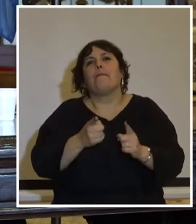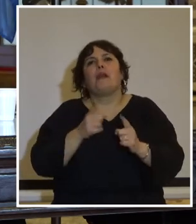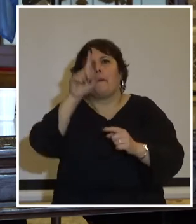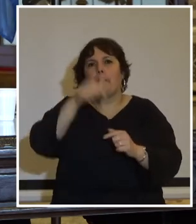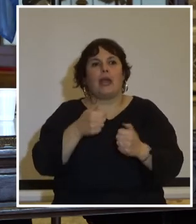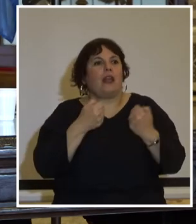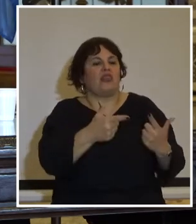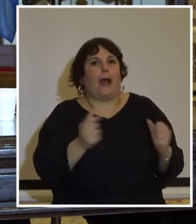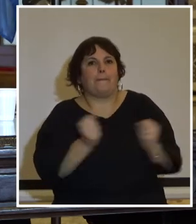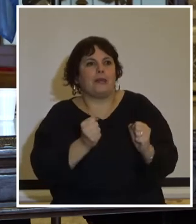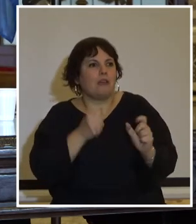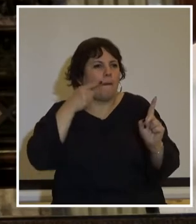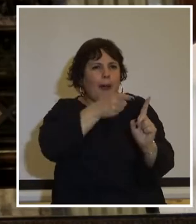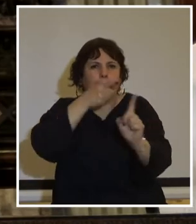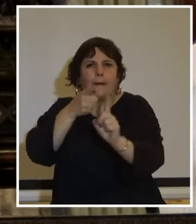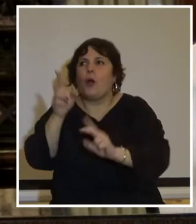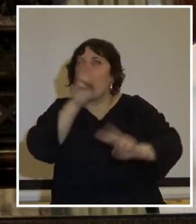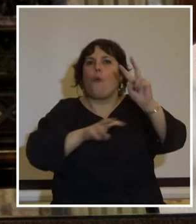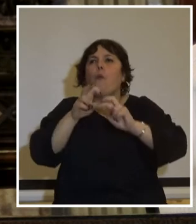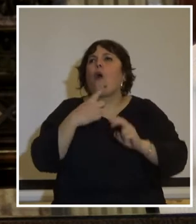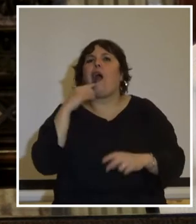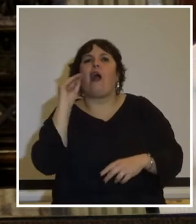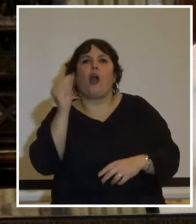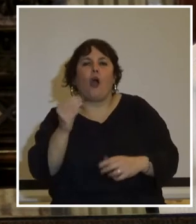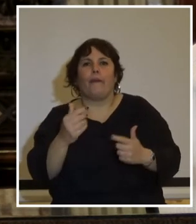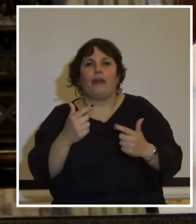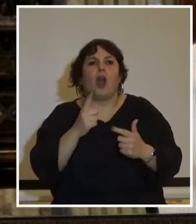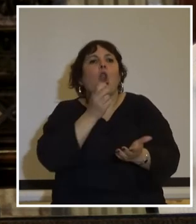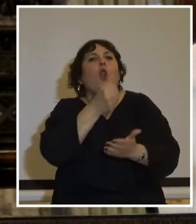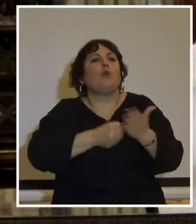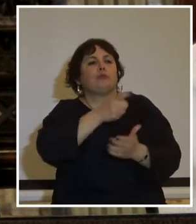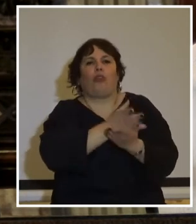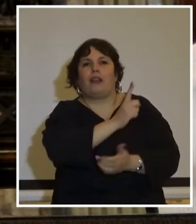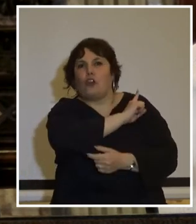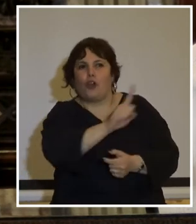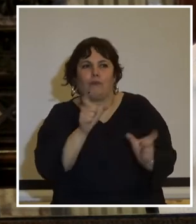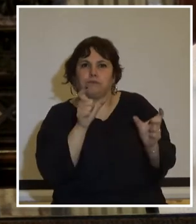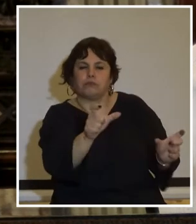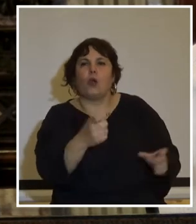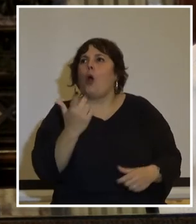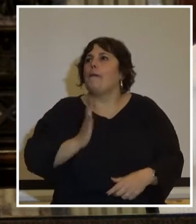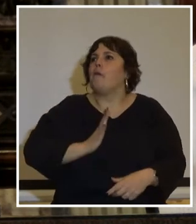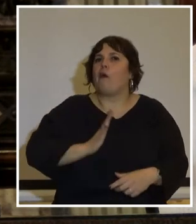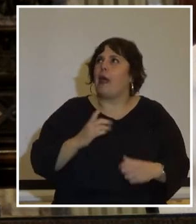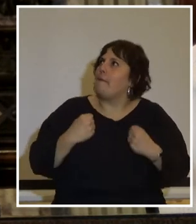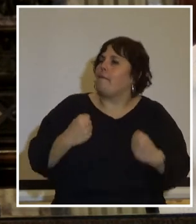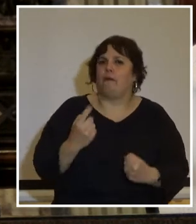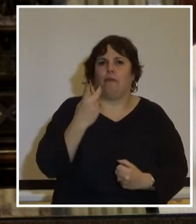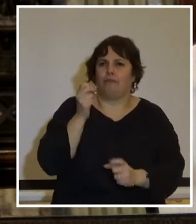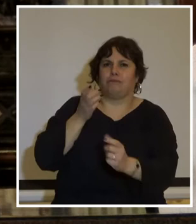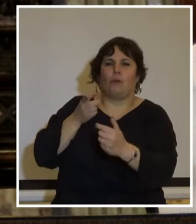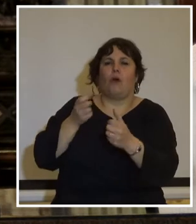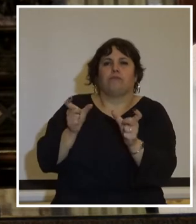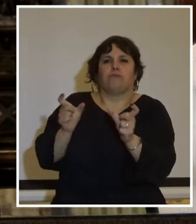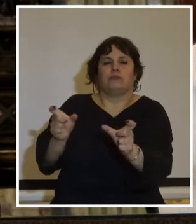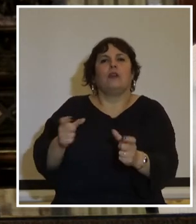terror busca eso busca que los jóvenes no luchen por sus derechos busca que las mujeres no se empoderen busca que las